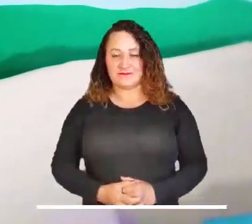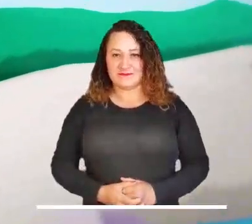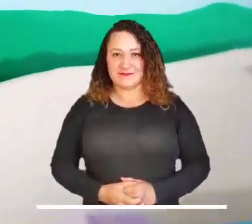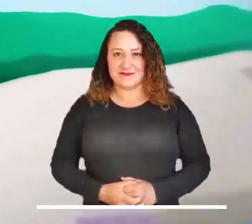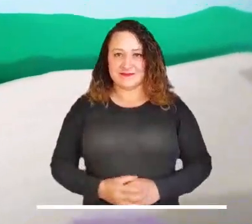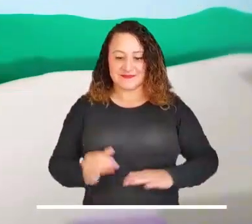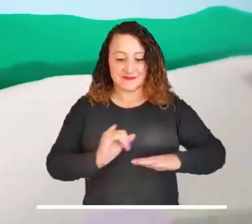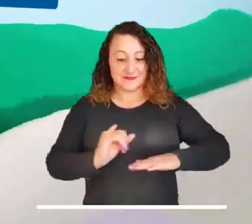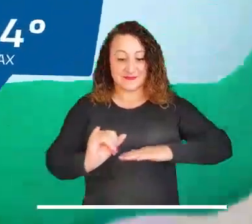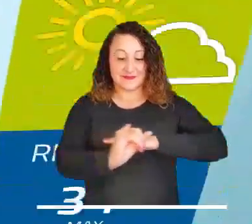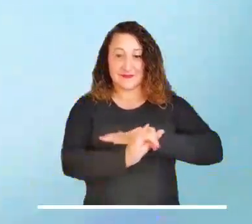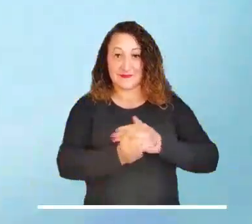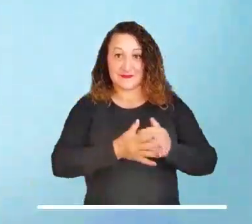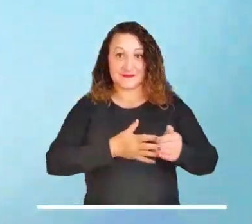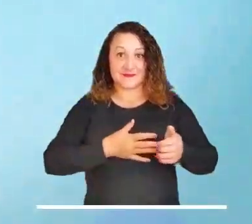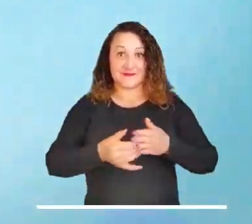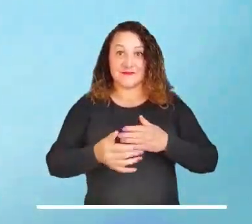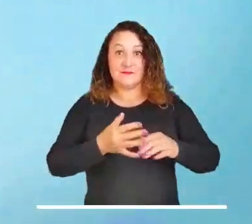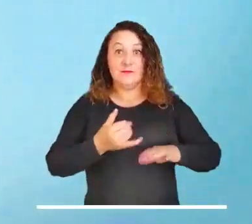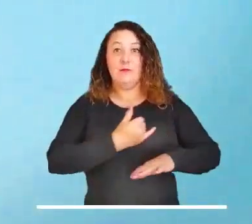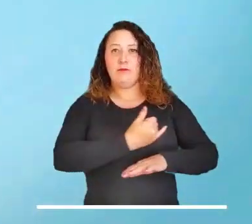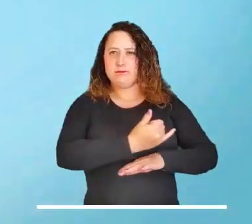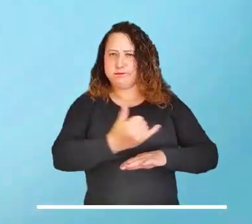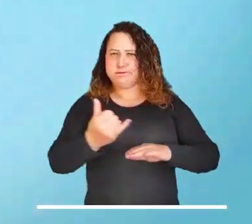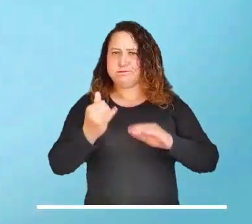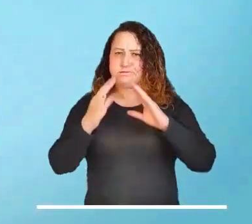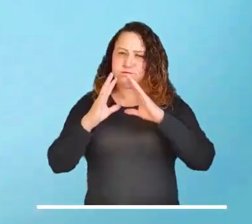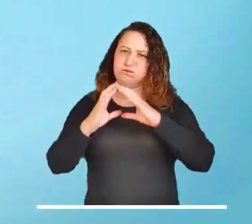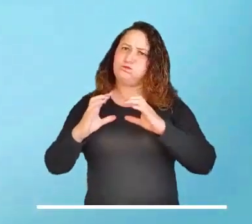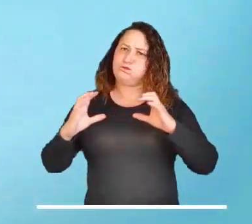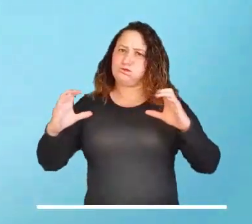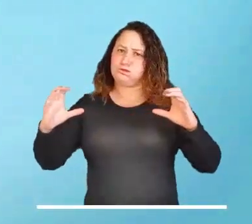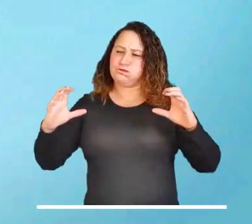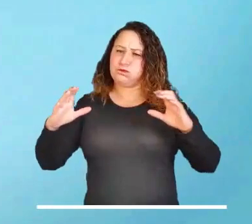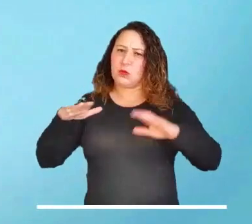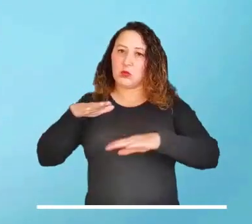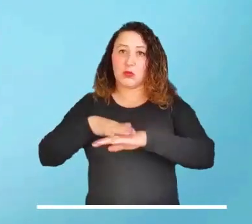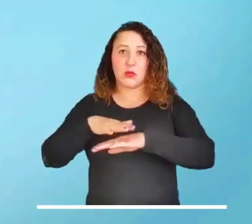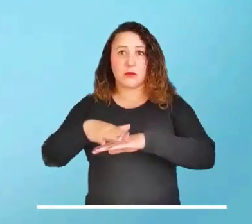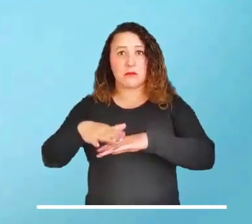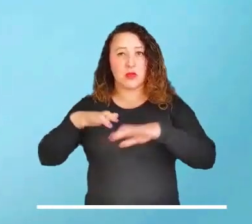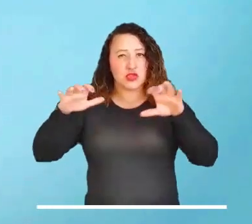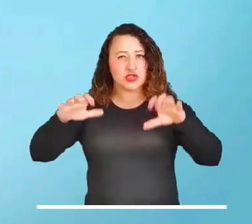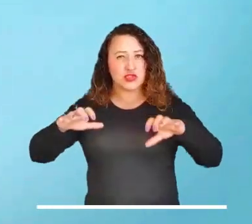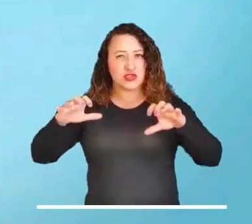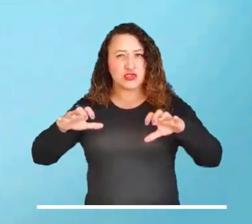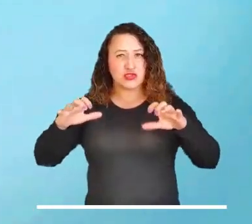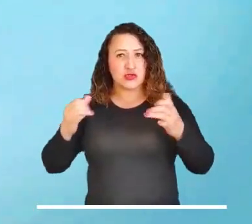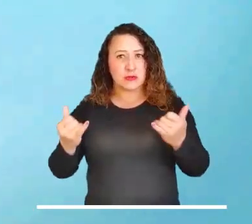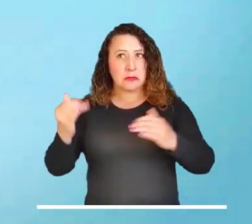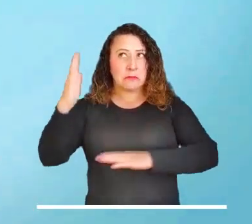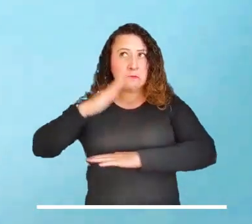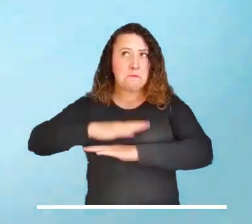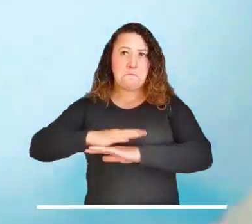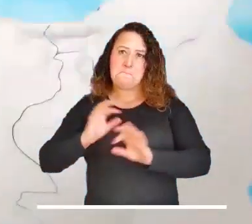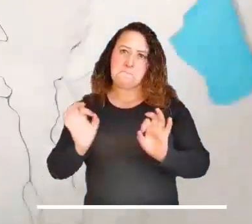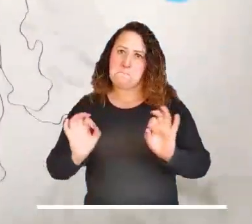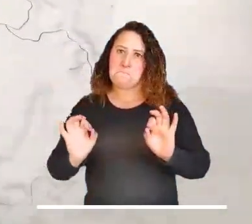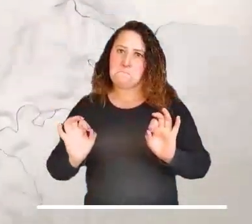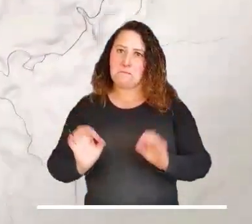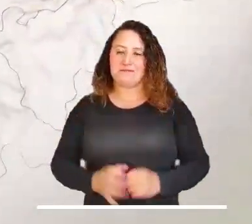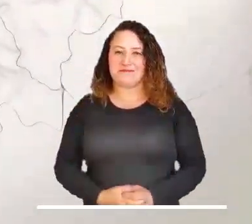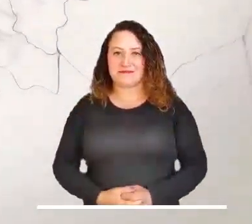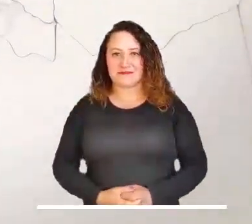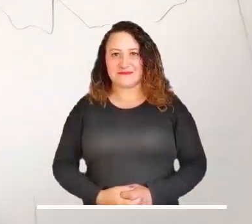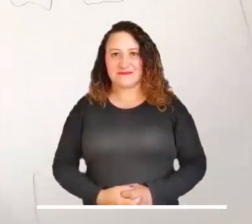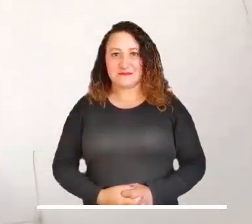En la zona insular se mantiene una presencia ligera de nubes, que sin embargo no provocarán precipitaciones durante la jornada.